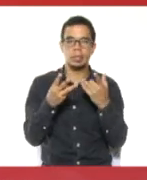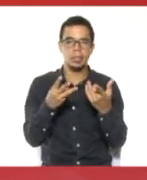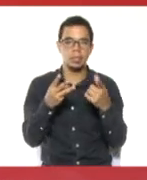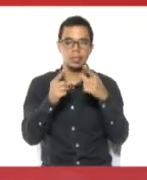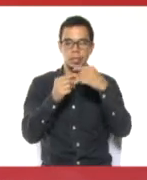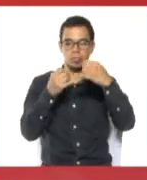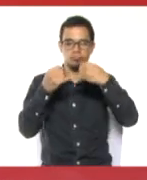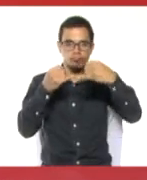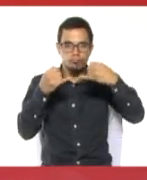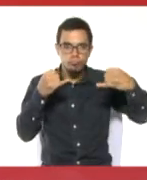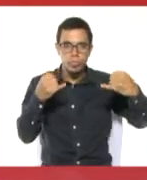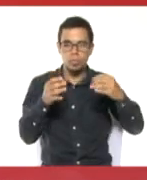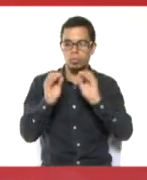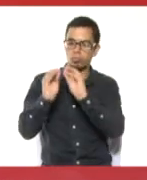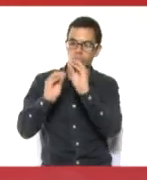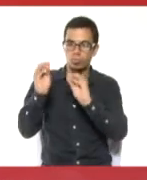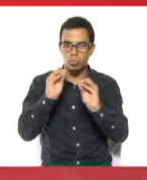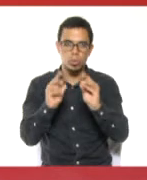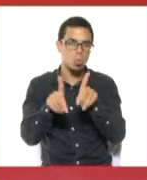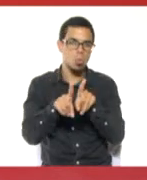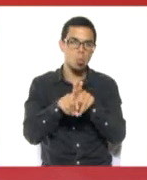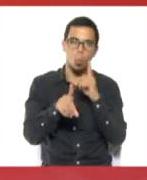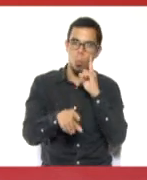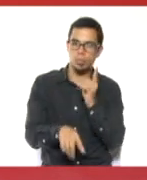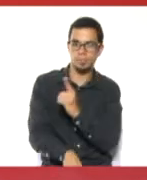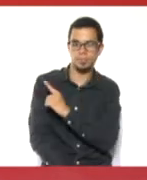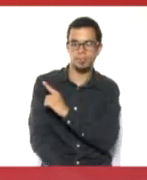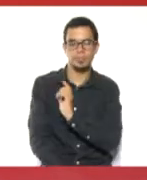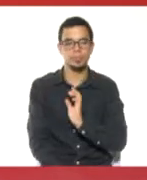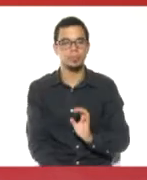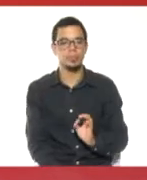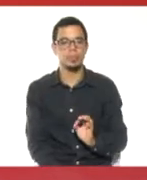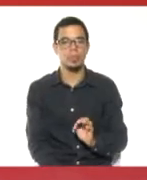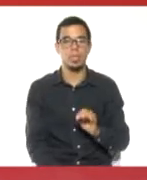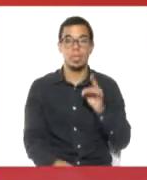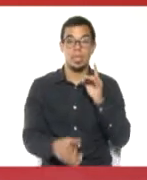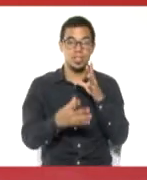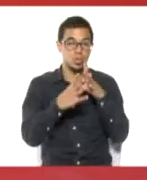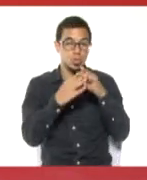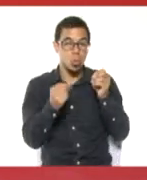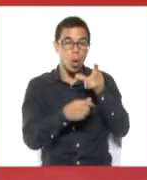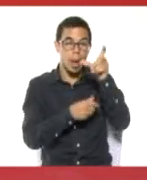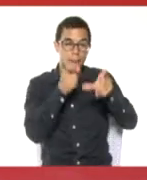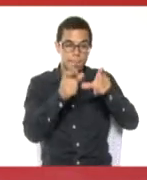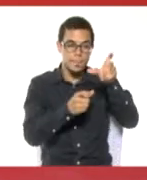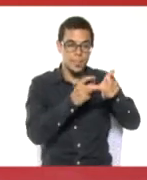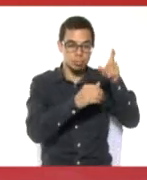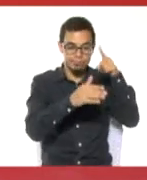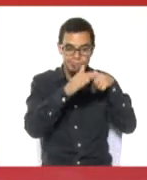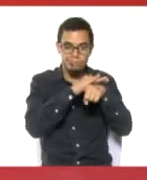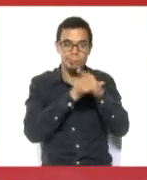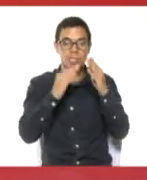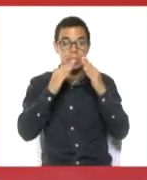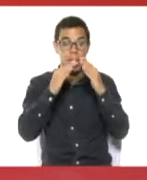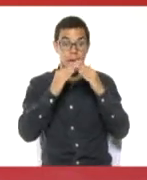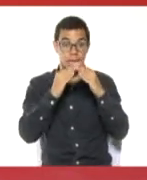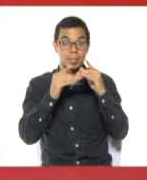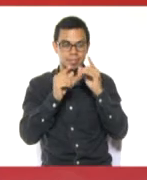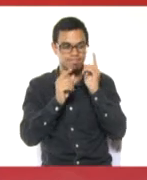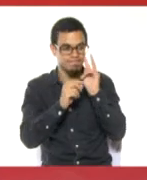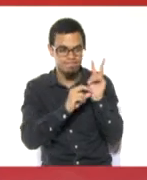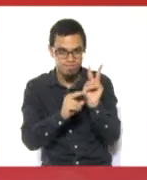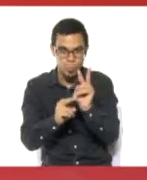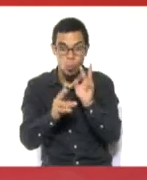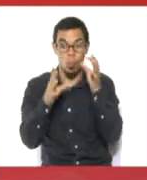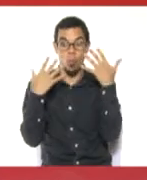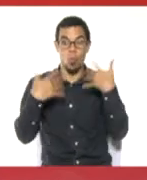cariño y que lo podemos poner en nuestra sala, en nuestra mesa y que todo el mundo que entre uno sentirse orgulloso que este pesebre lo hizo mi niño.